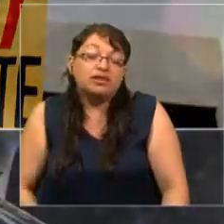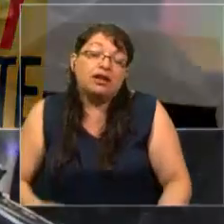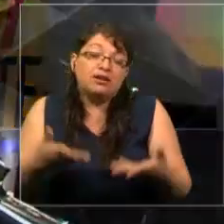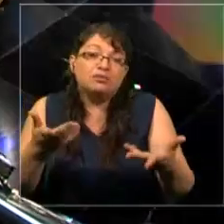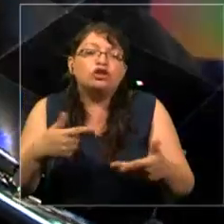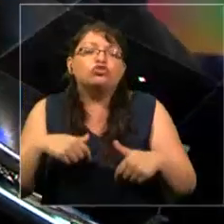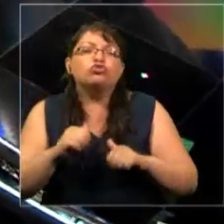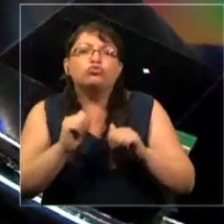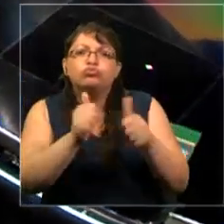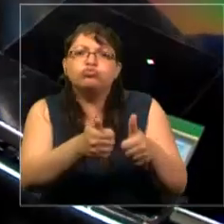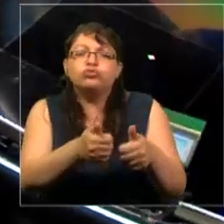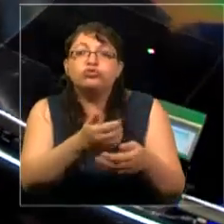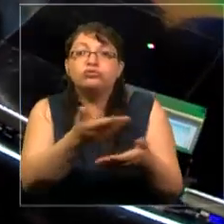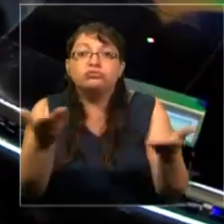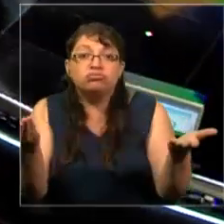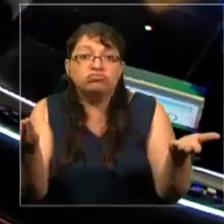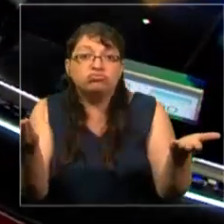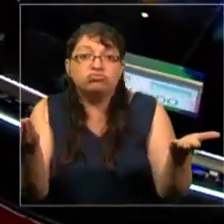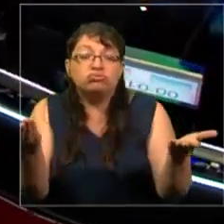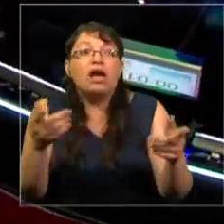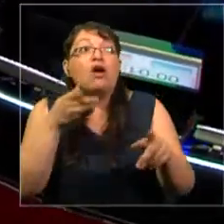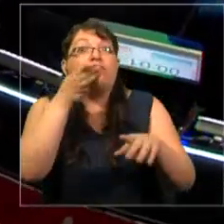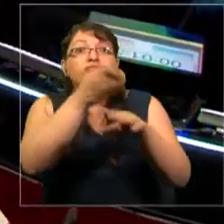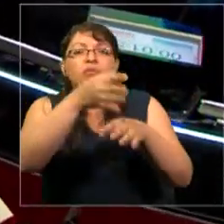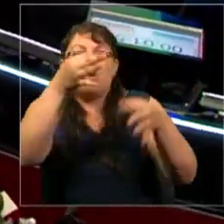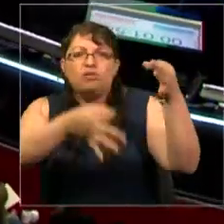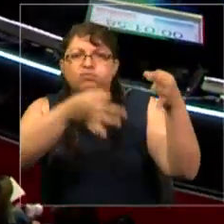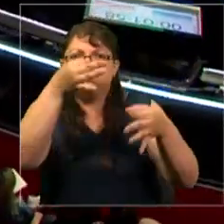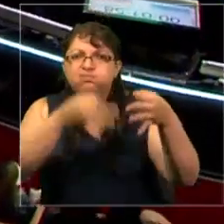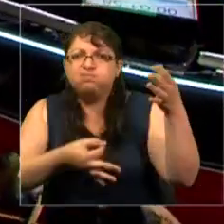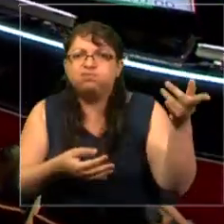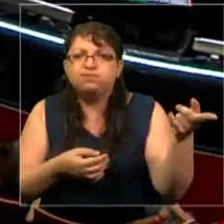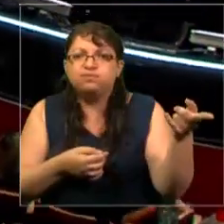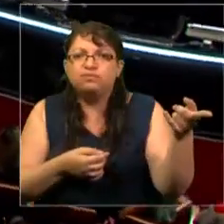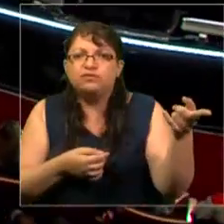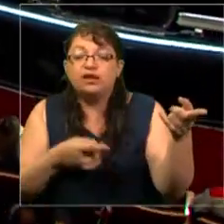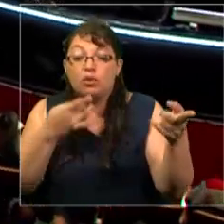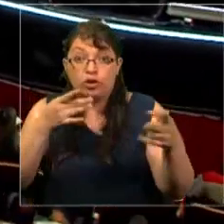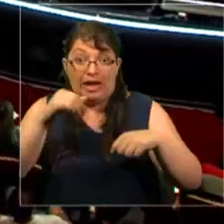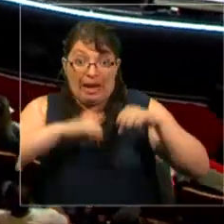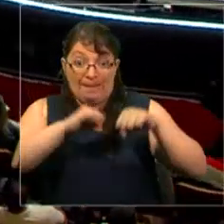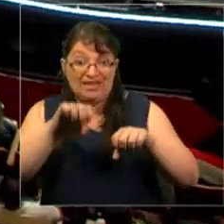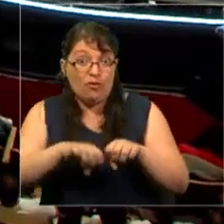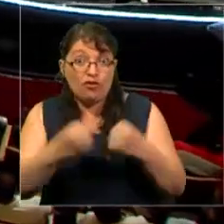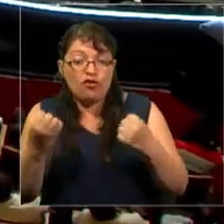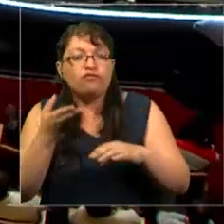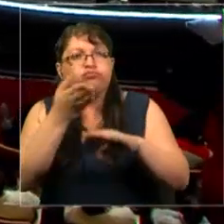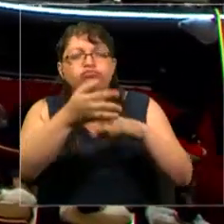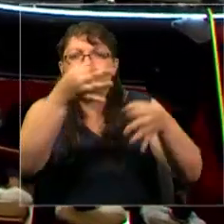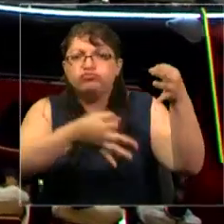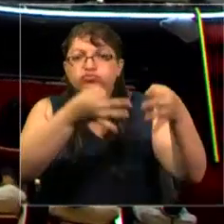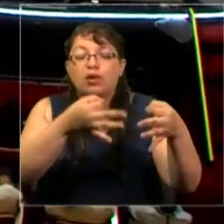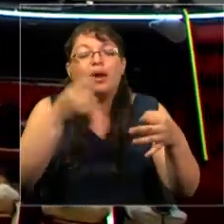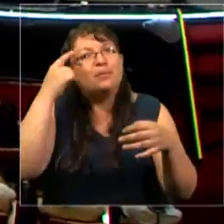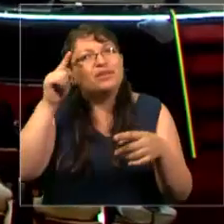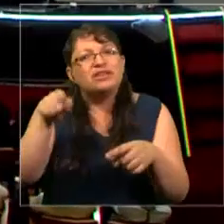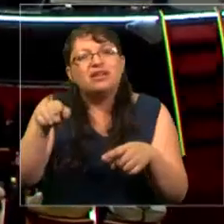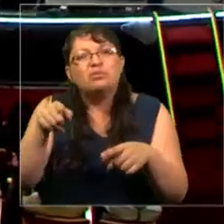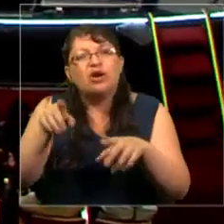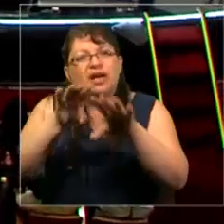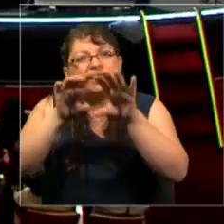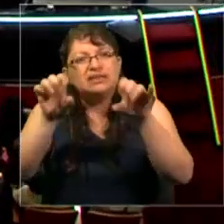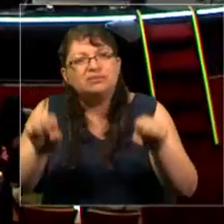desafiamos hasta la corte, cuando la empresa va a la quiebra. Pero cuando tenemos este modelo de